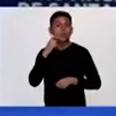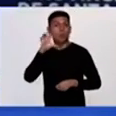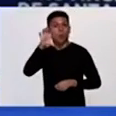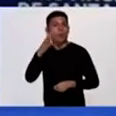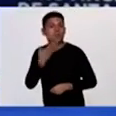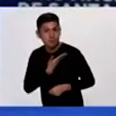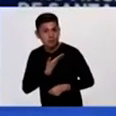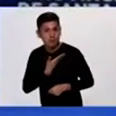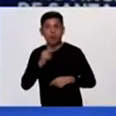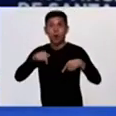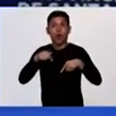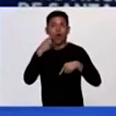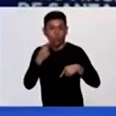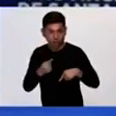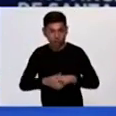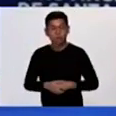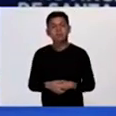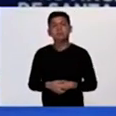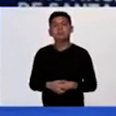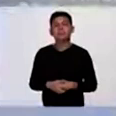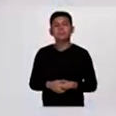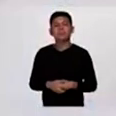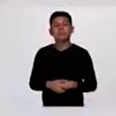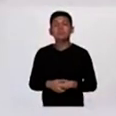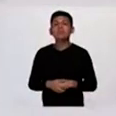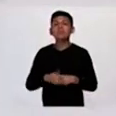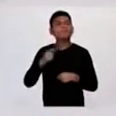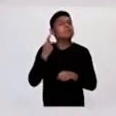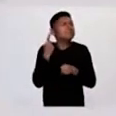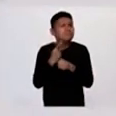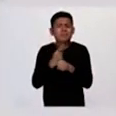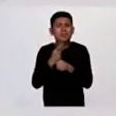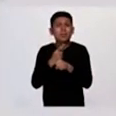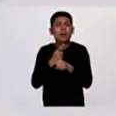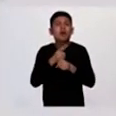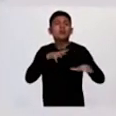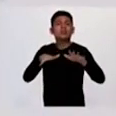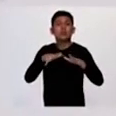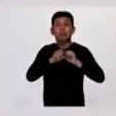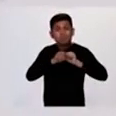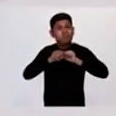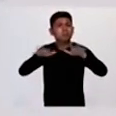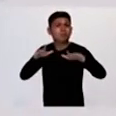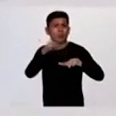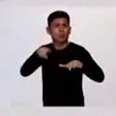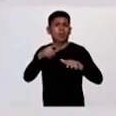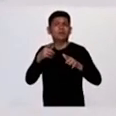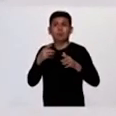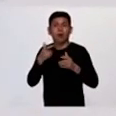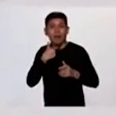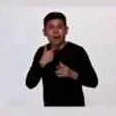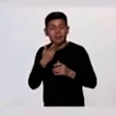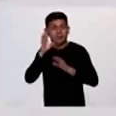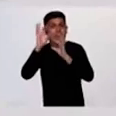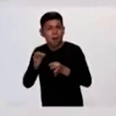la provincia de Santa Fe del día de la fecha. Vamos en primer lugar a la situación epidemiológica que todos están esperando.